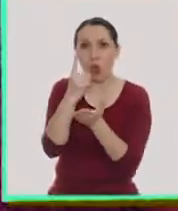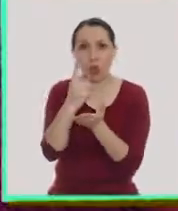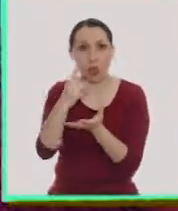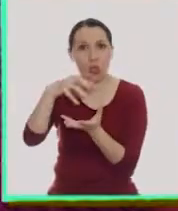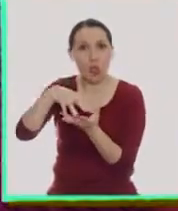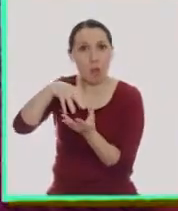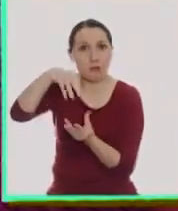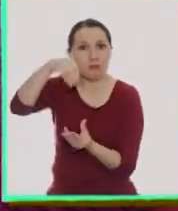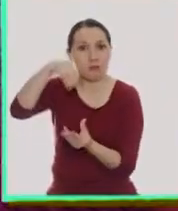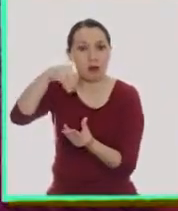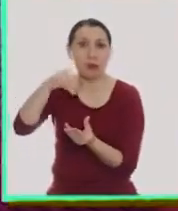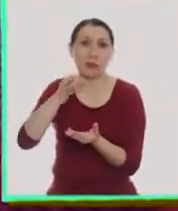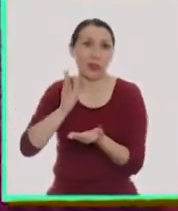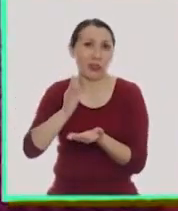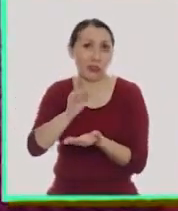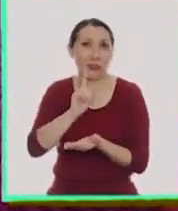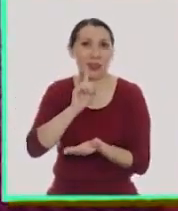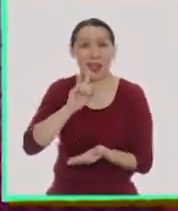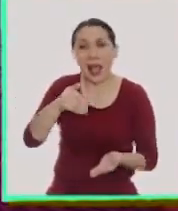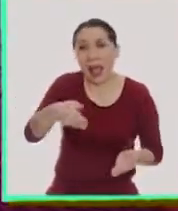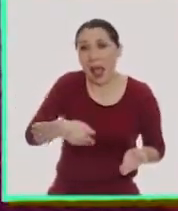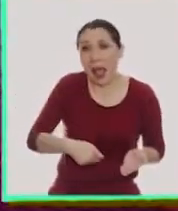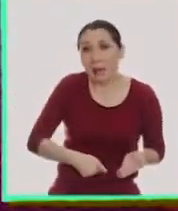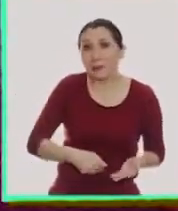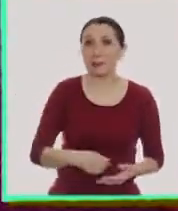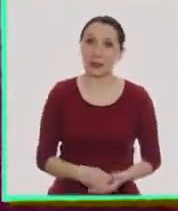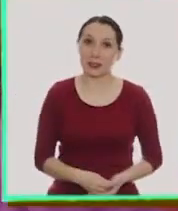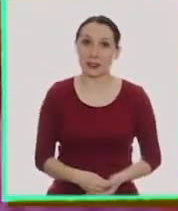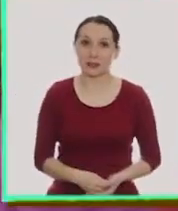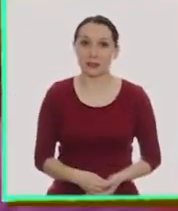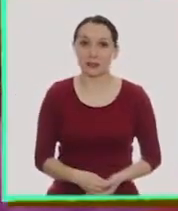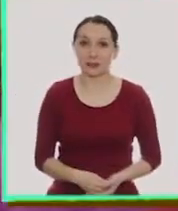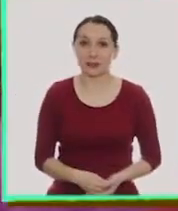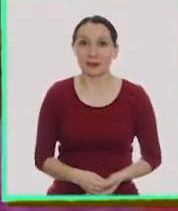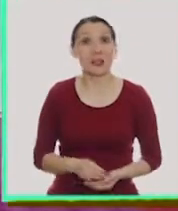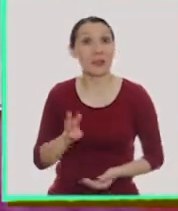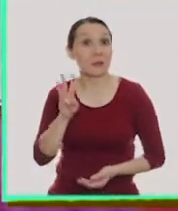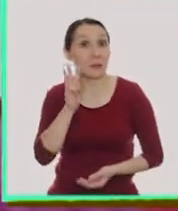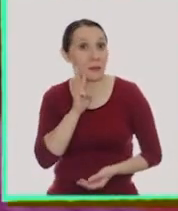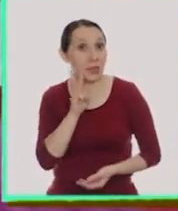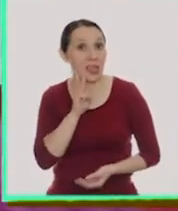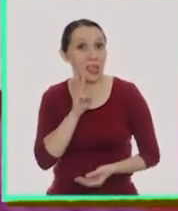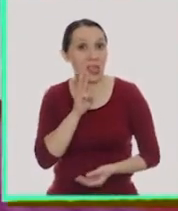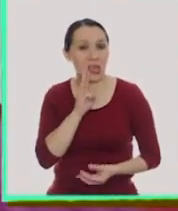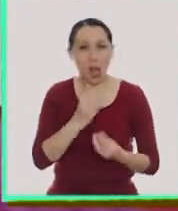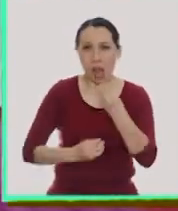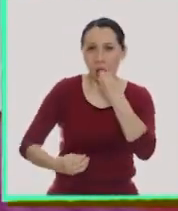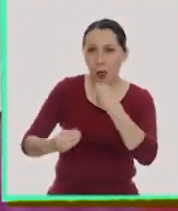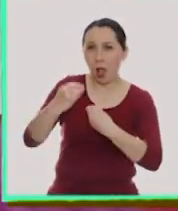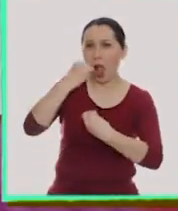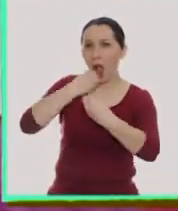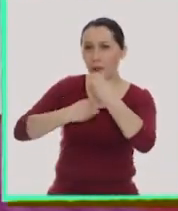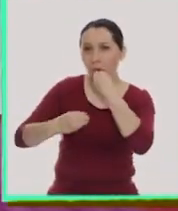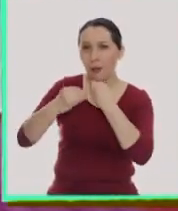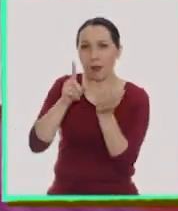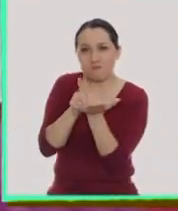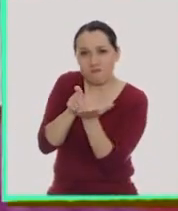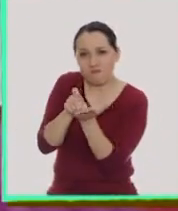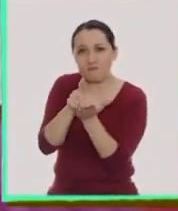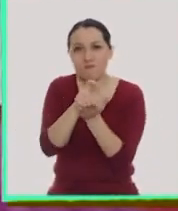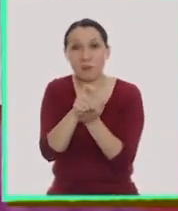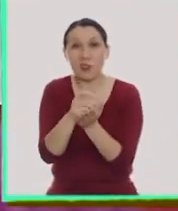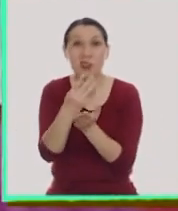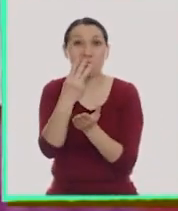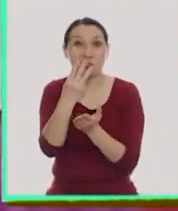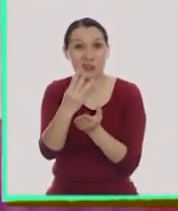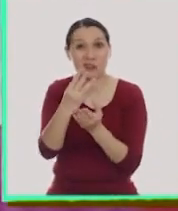dos peras. Pero todavía tenía hambre. El miércoles comió y comió